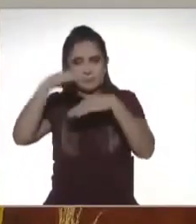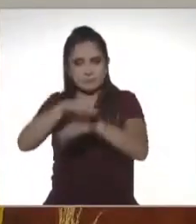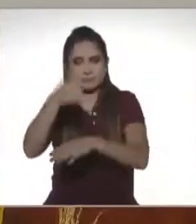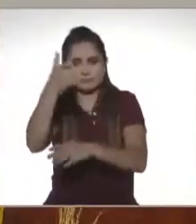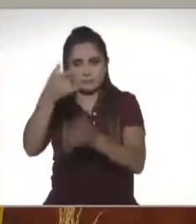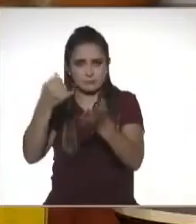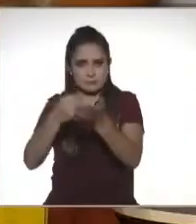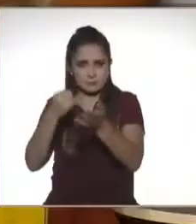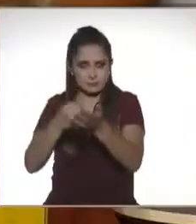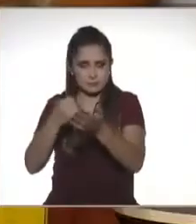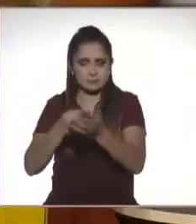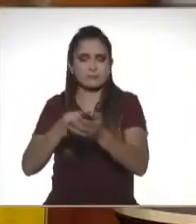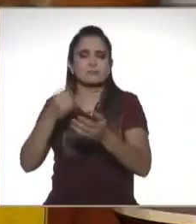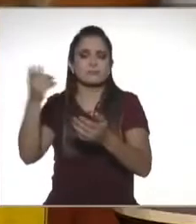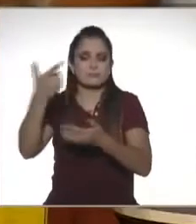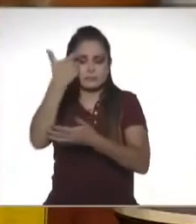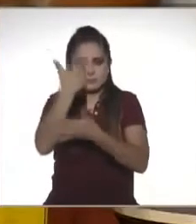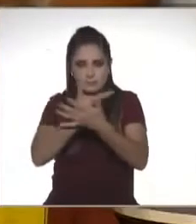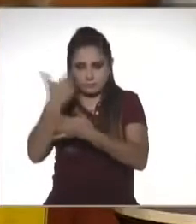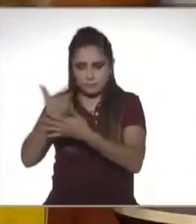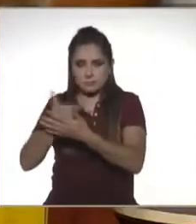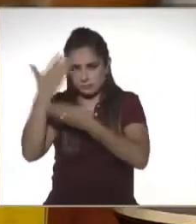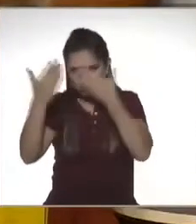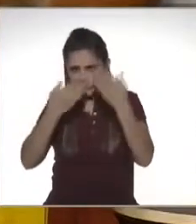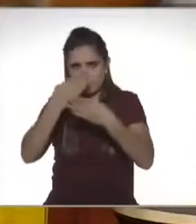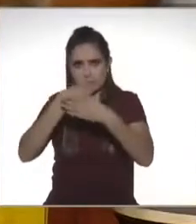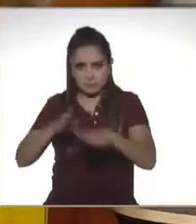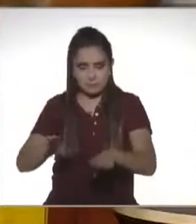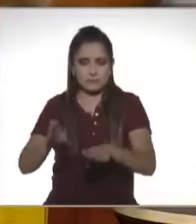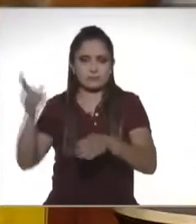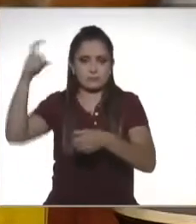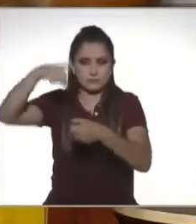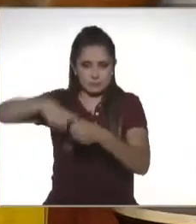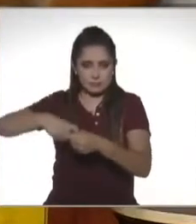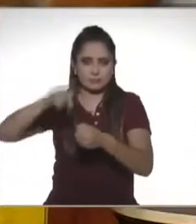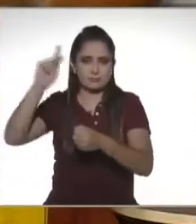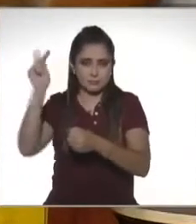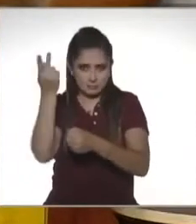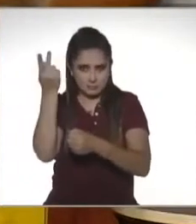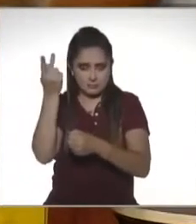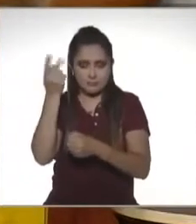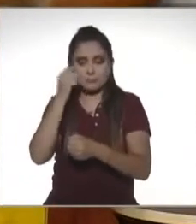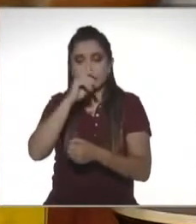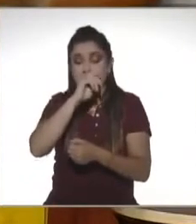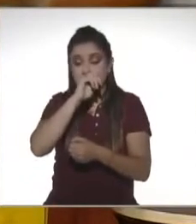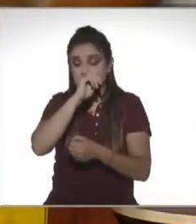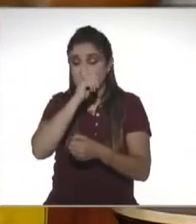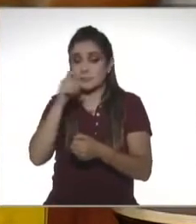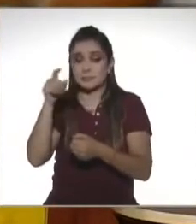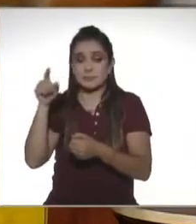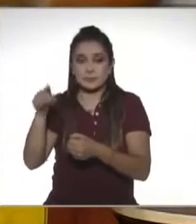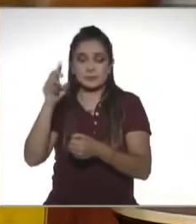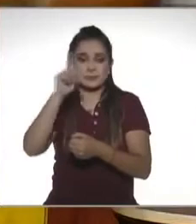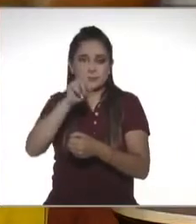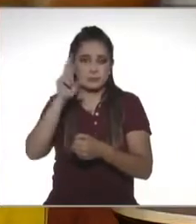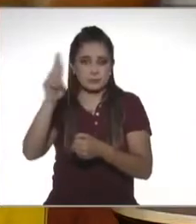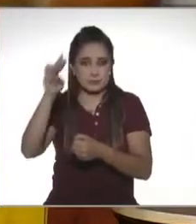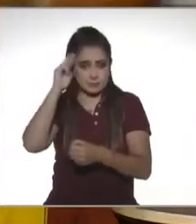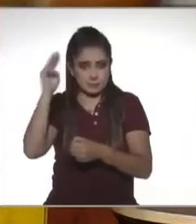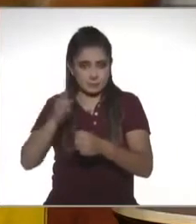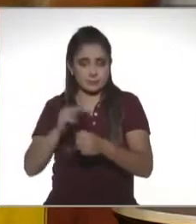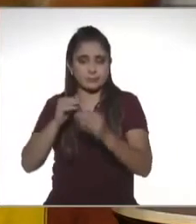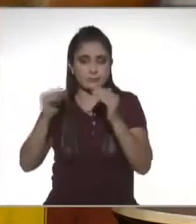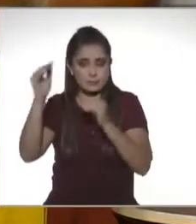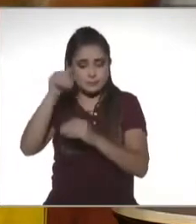seguridad social. Es contador público por la Escuela Bancaria y Comercial incorporada al Instituto Politécnico Nacional. Y la maestra y el doctorado corresponden al